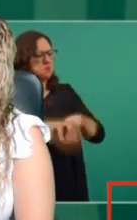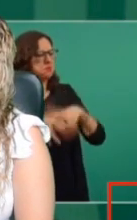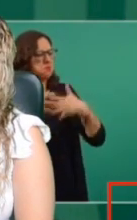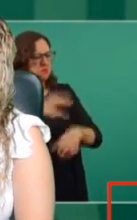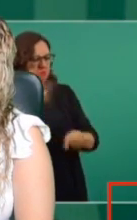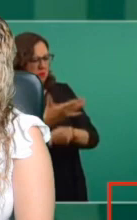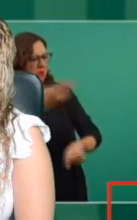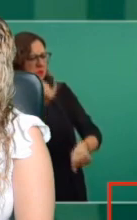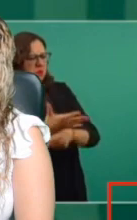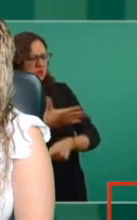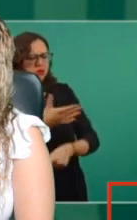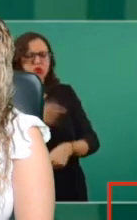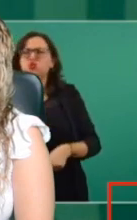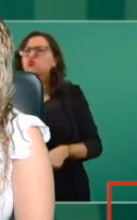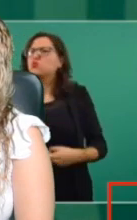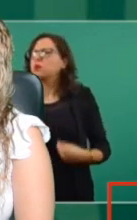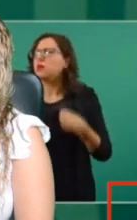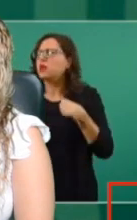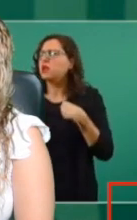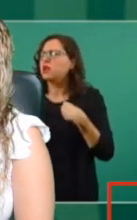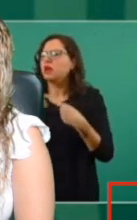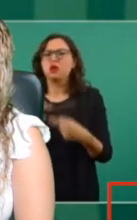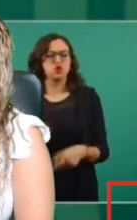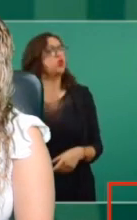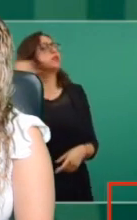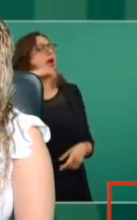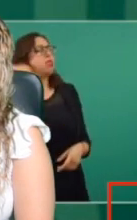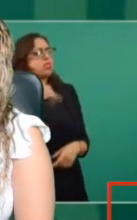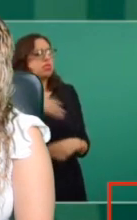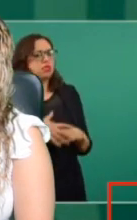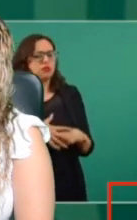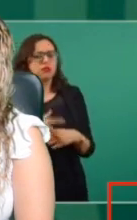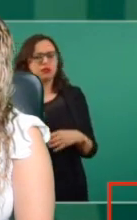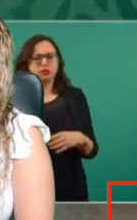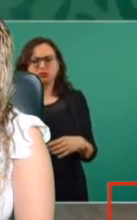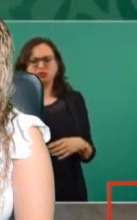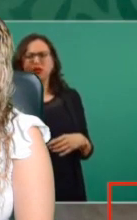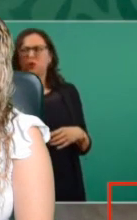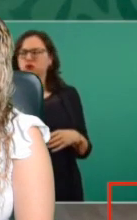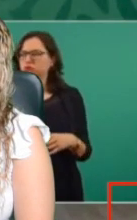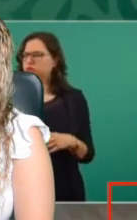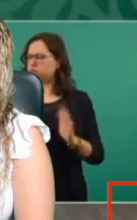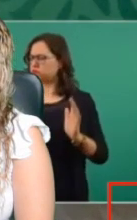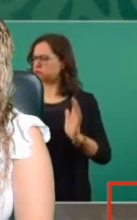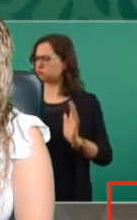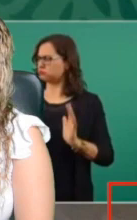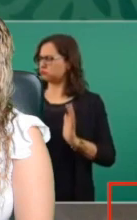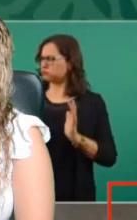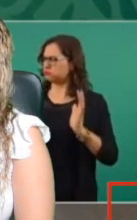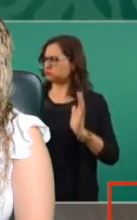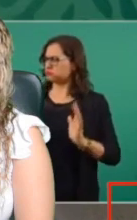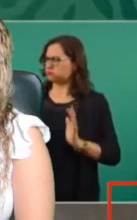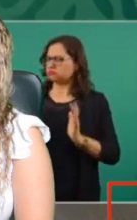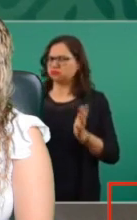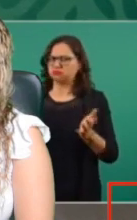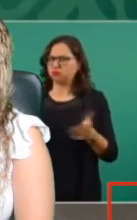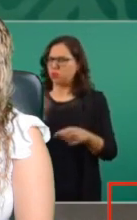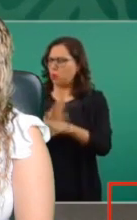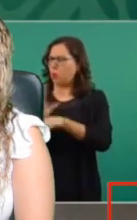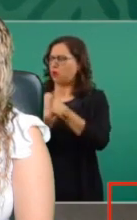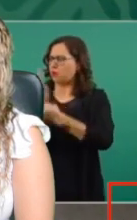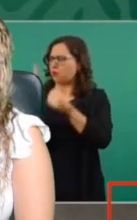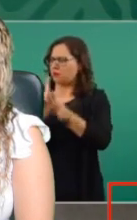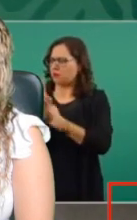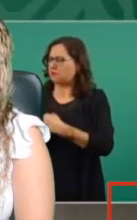Tijuana, donde no les había afectado